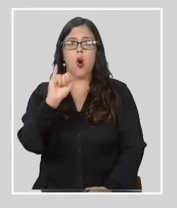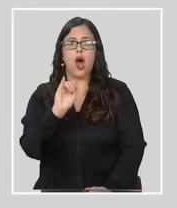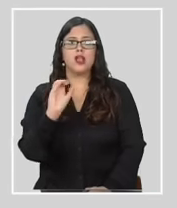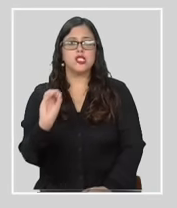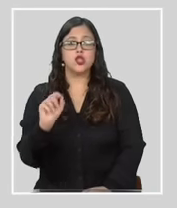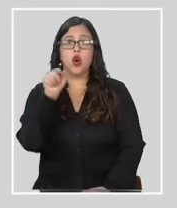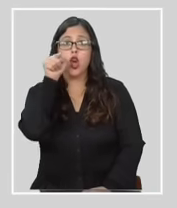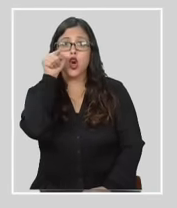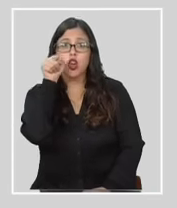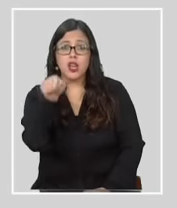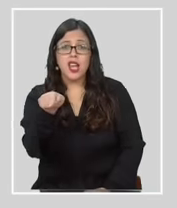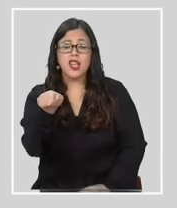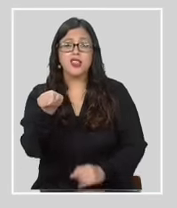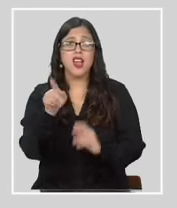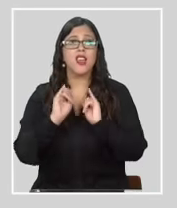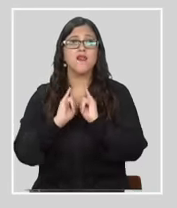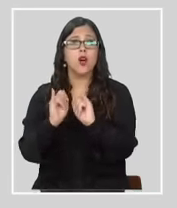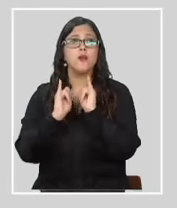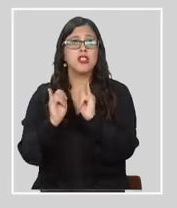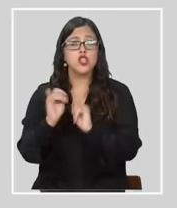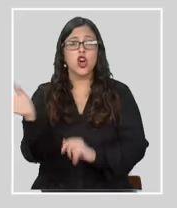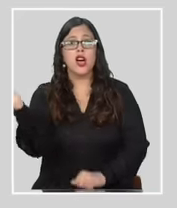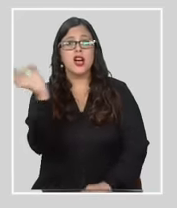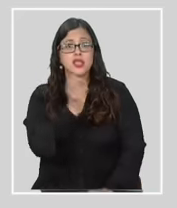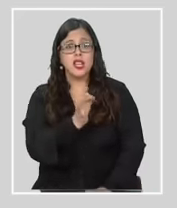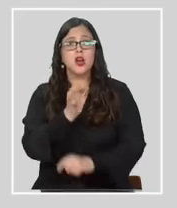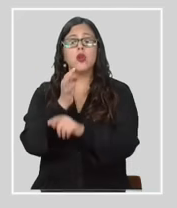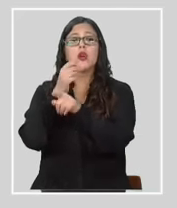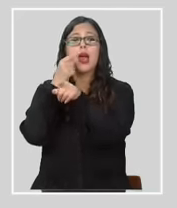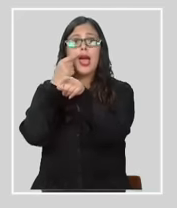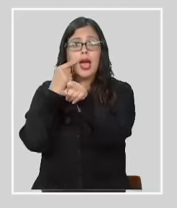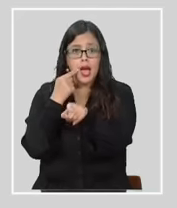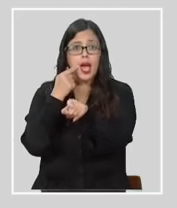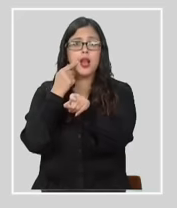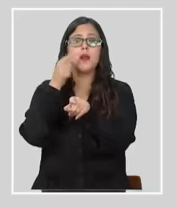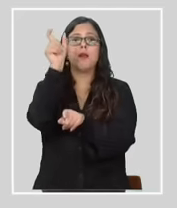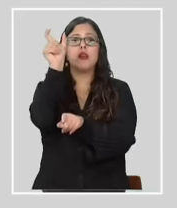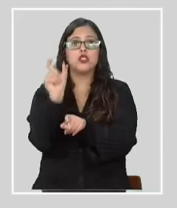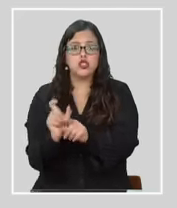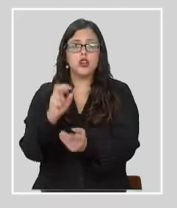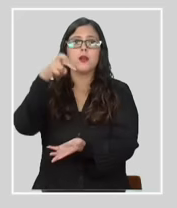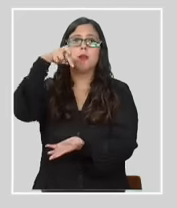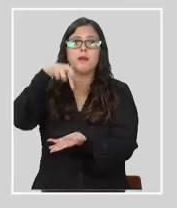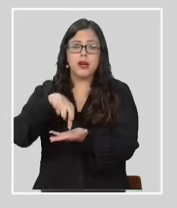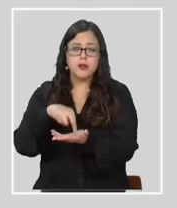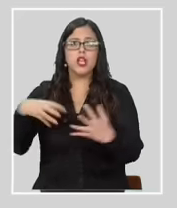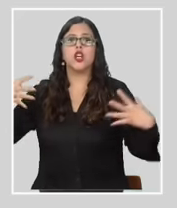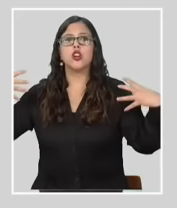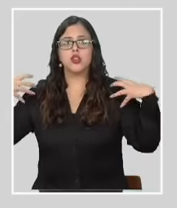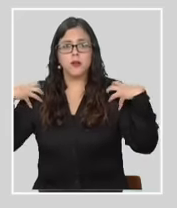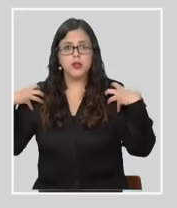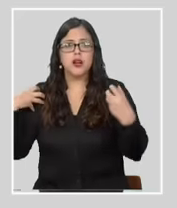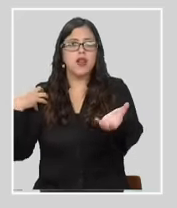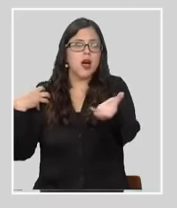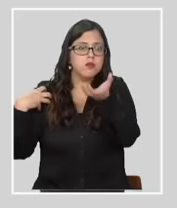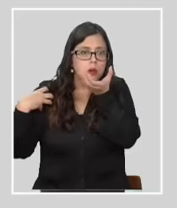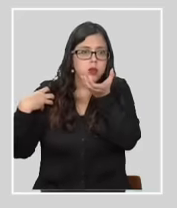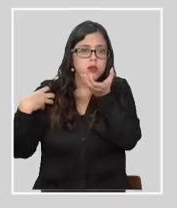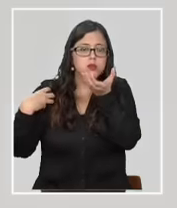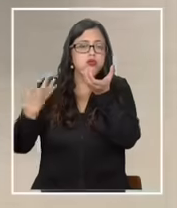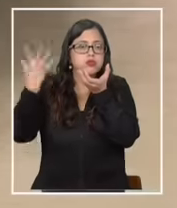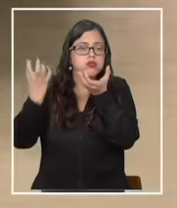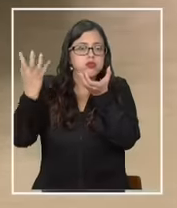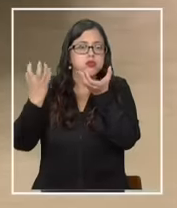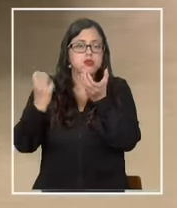de este propio comunicado reconoce haber sido el parlamentario que grabó estos 10 minutos de la